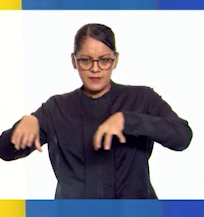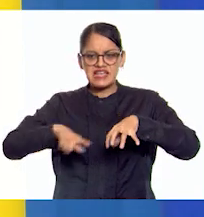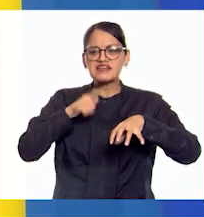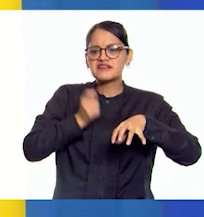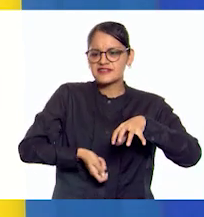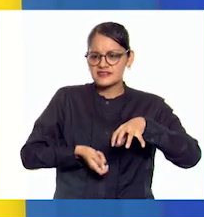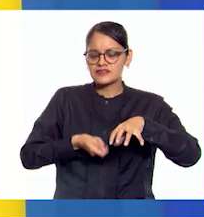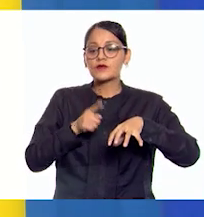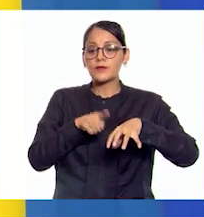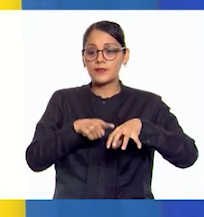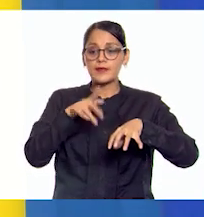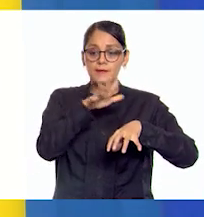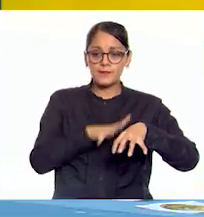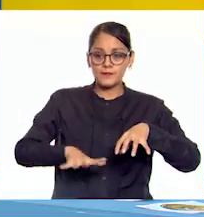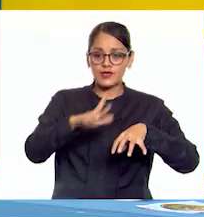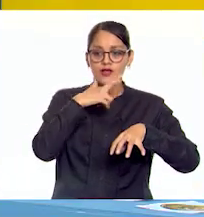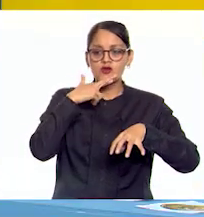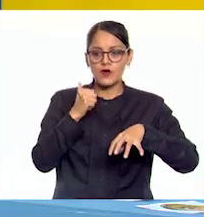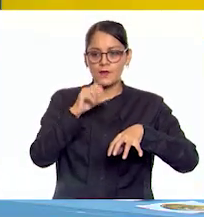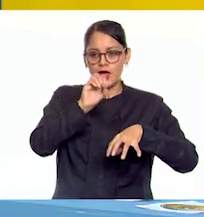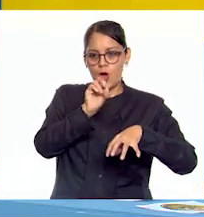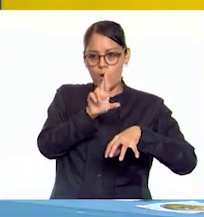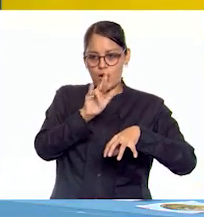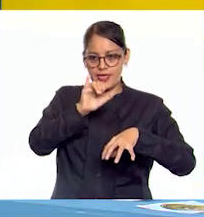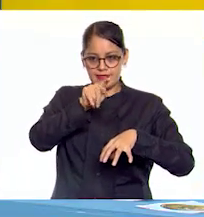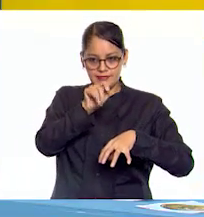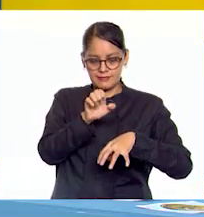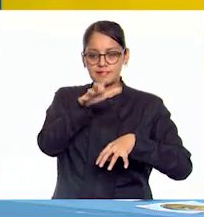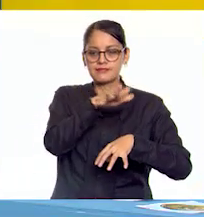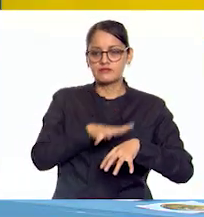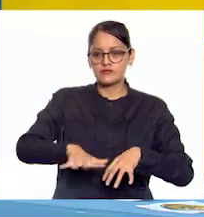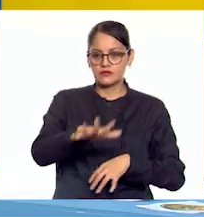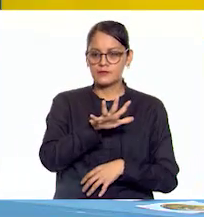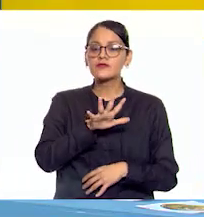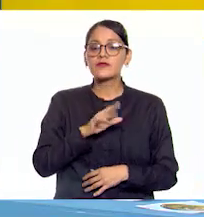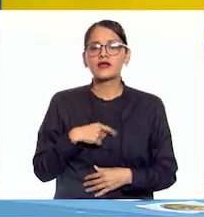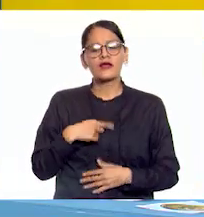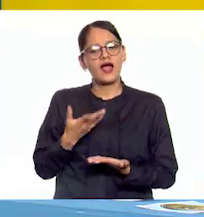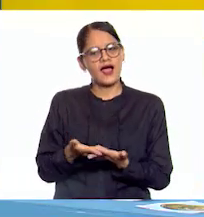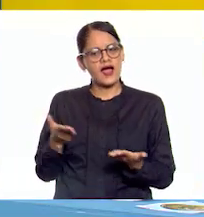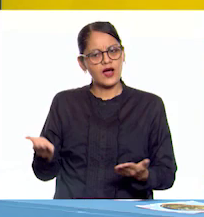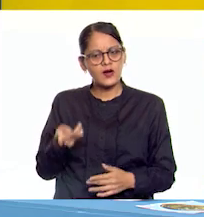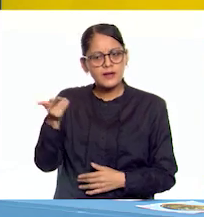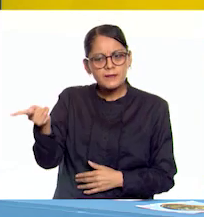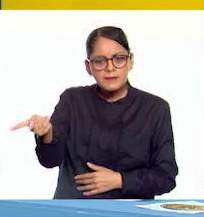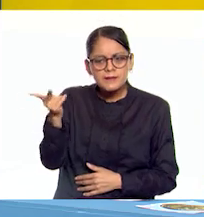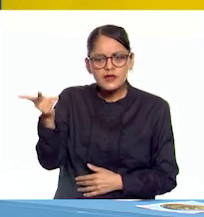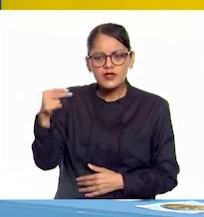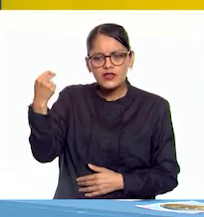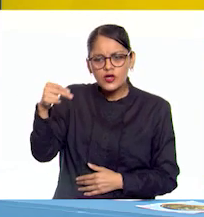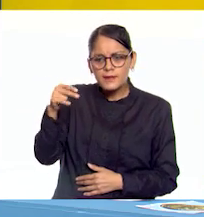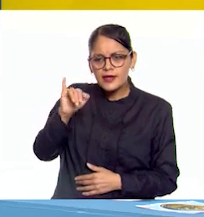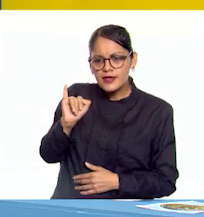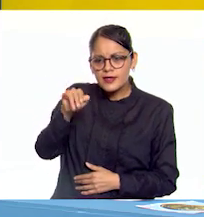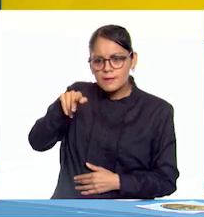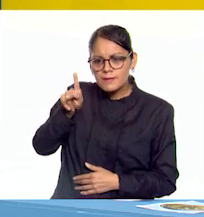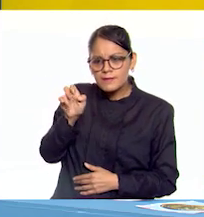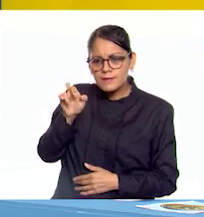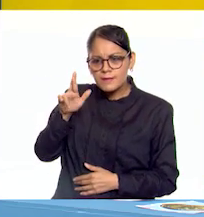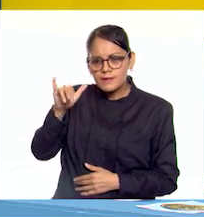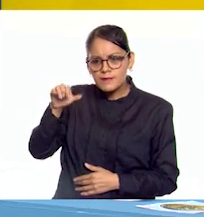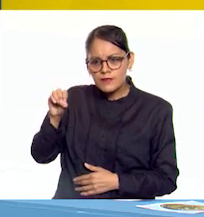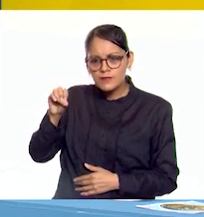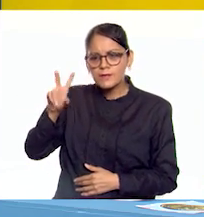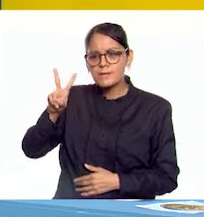con el Imperio Romano de Oriente. ¡Ah! Entonces, lo que ahorita llamas Imperio Bizantino fue lo